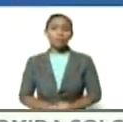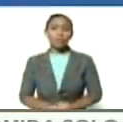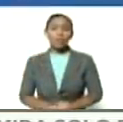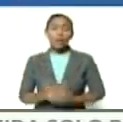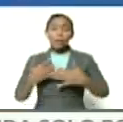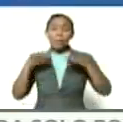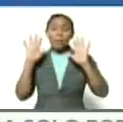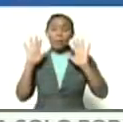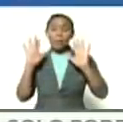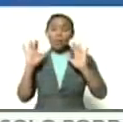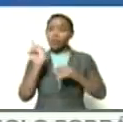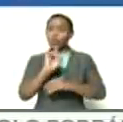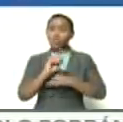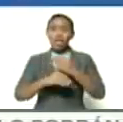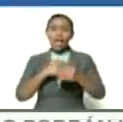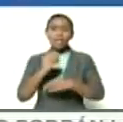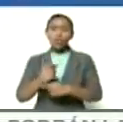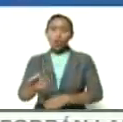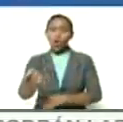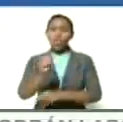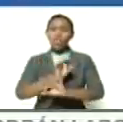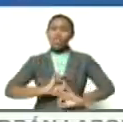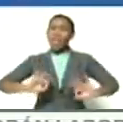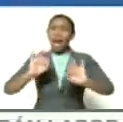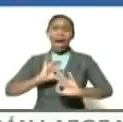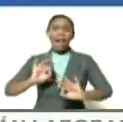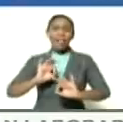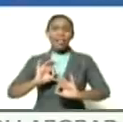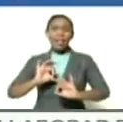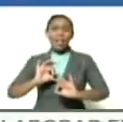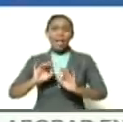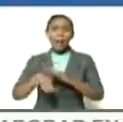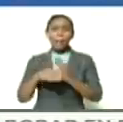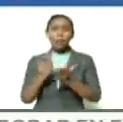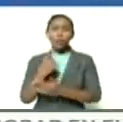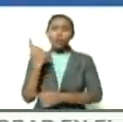prácticamente no se ha hecho con nadie en el mundo solo con el pueblo cubano